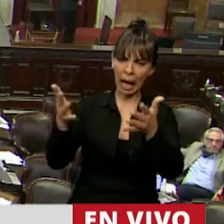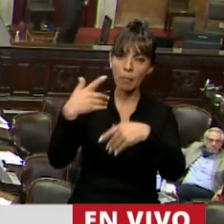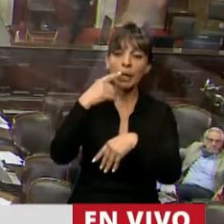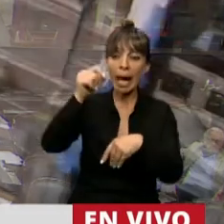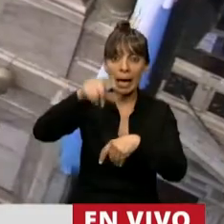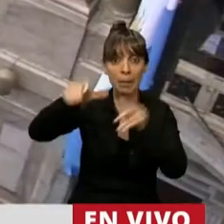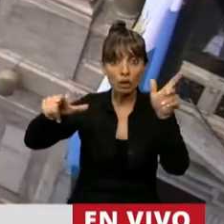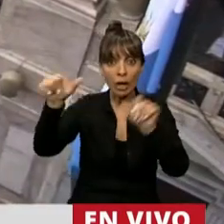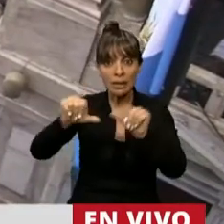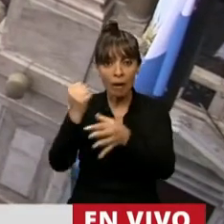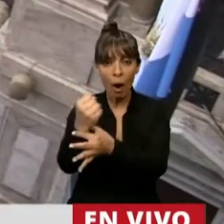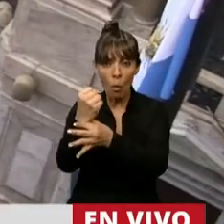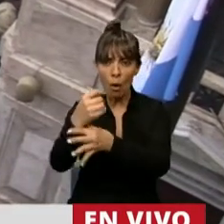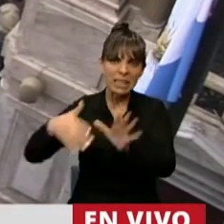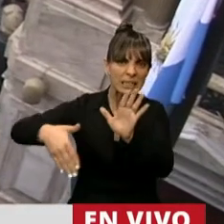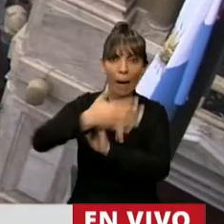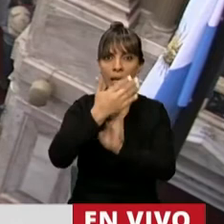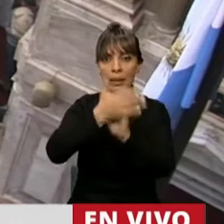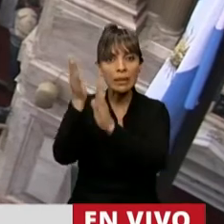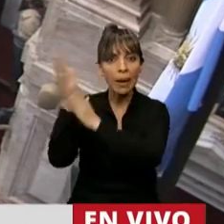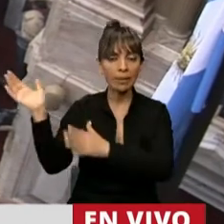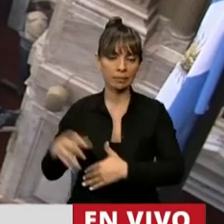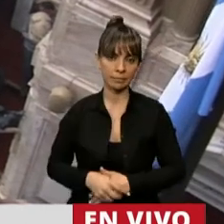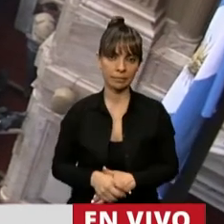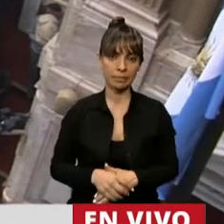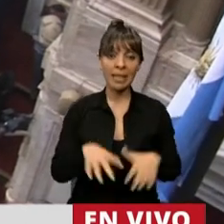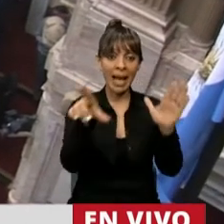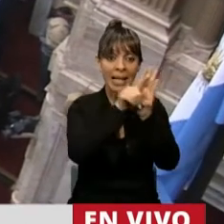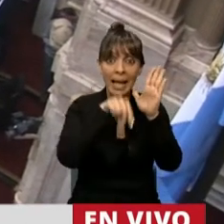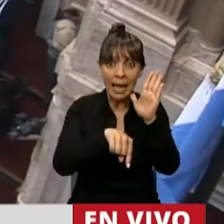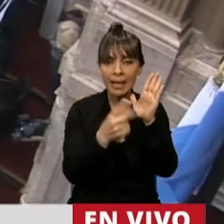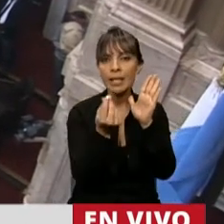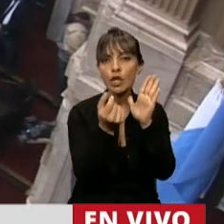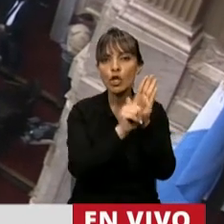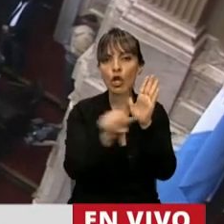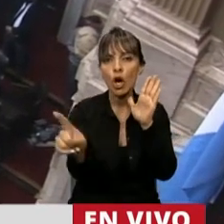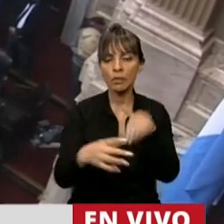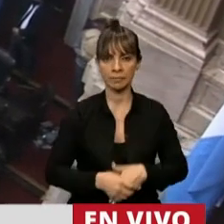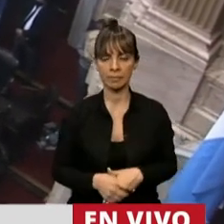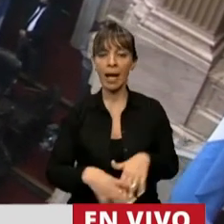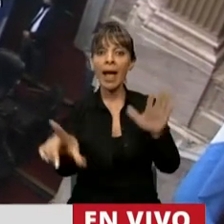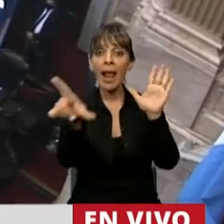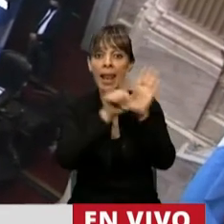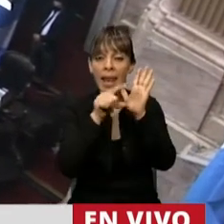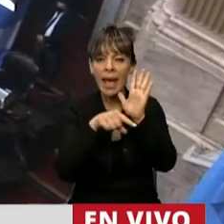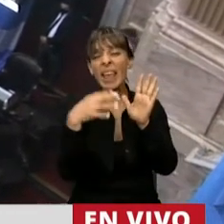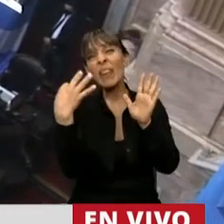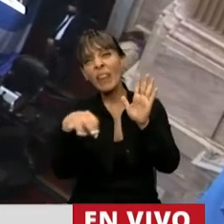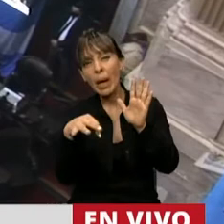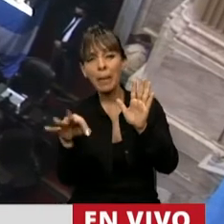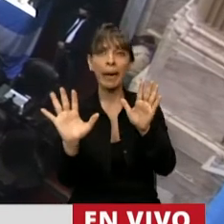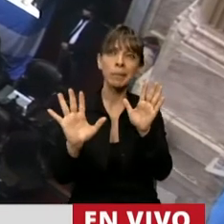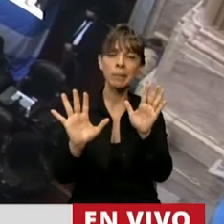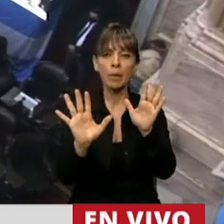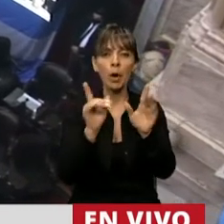Con lo mejor que tenemos. Esta ley no sirve. Debió haber sido, como mínimo, la